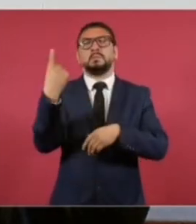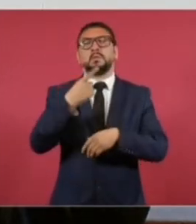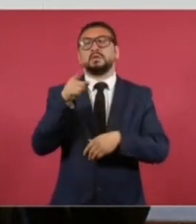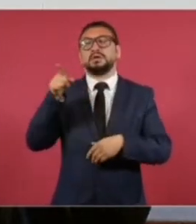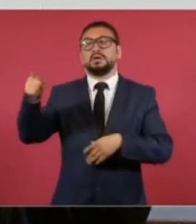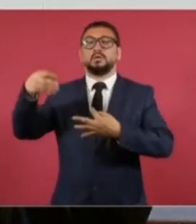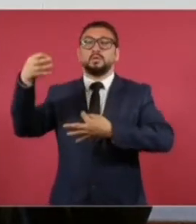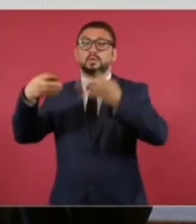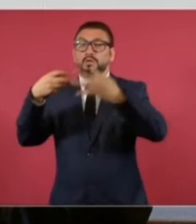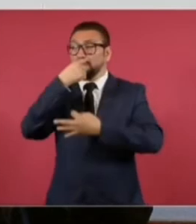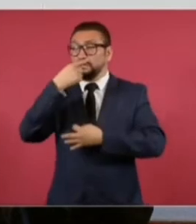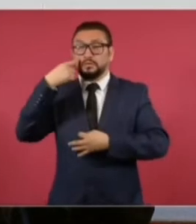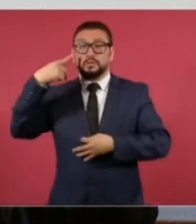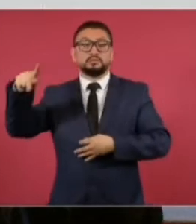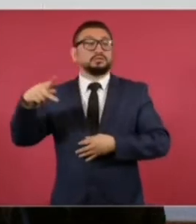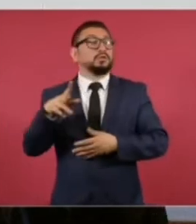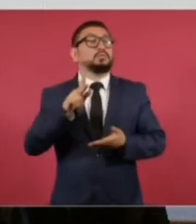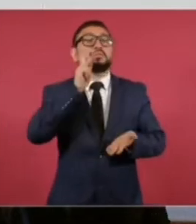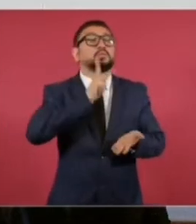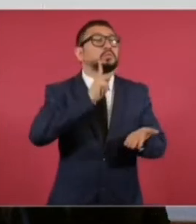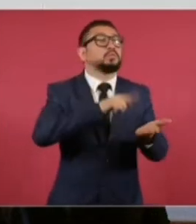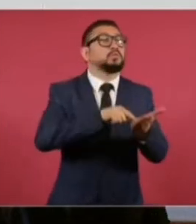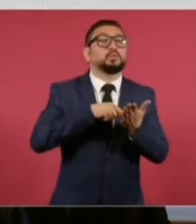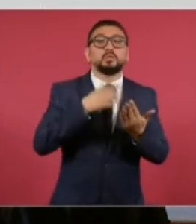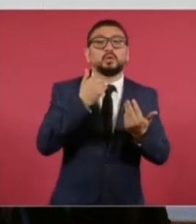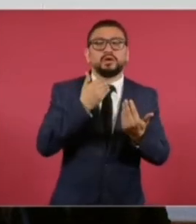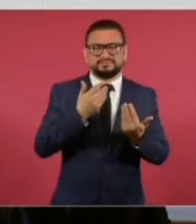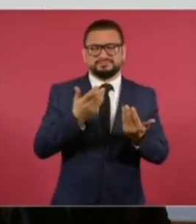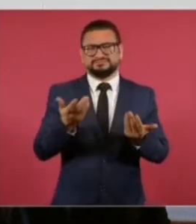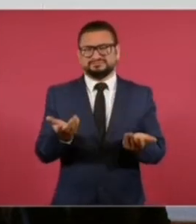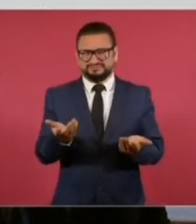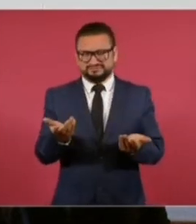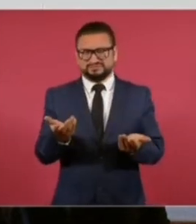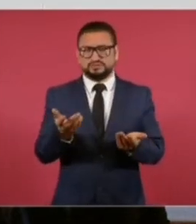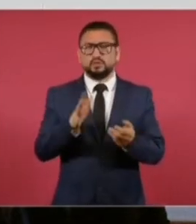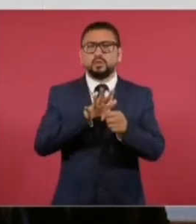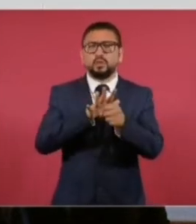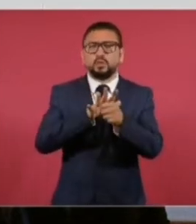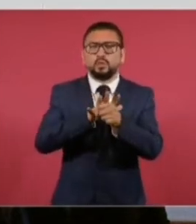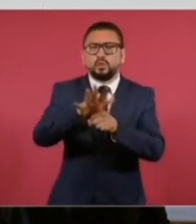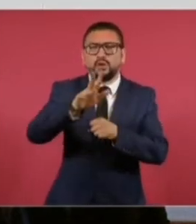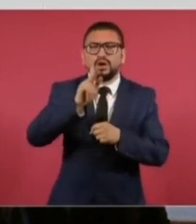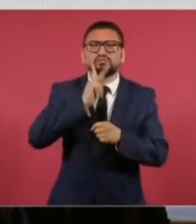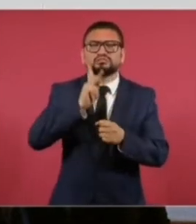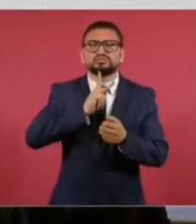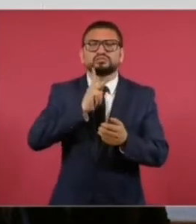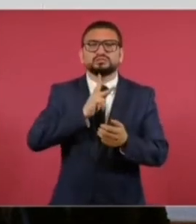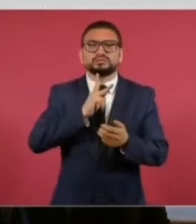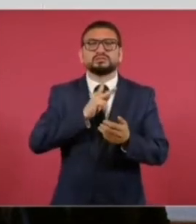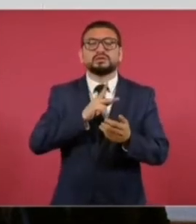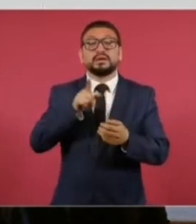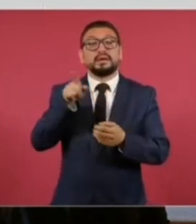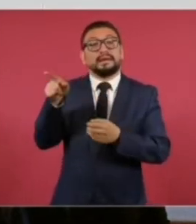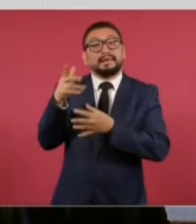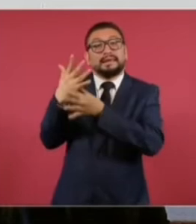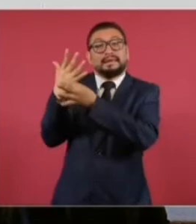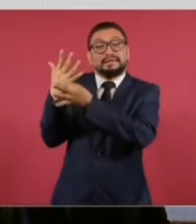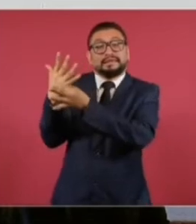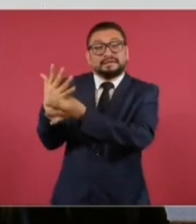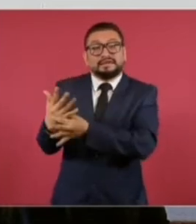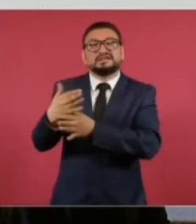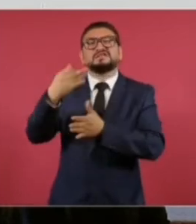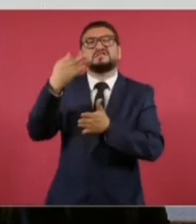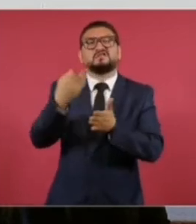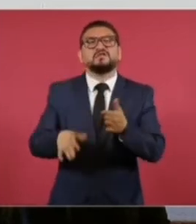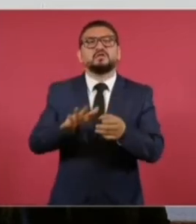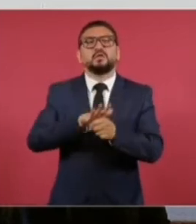consideración faltaron pruebas. Y cuál fue la prueba a la que, según este juez,